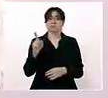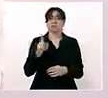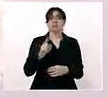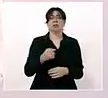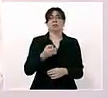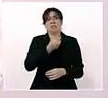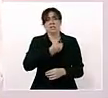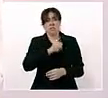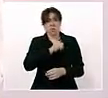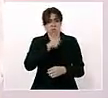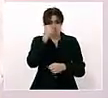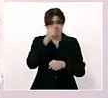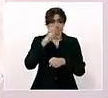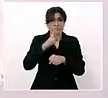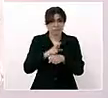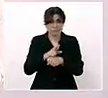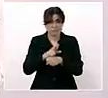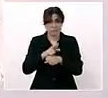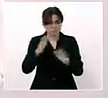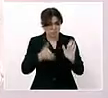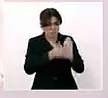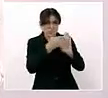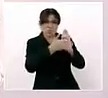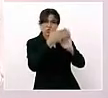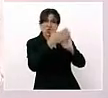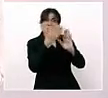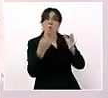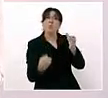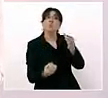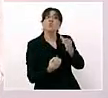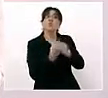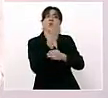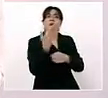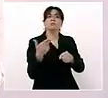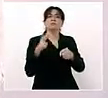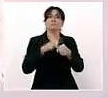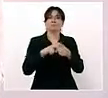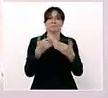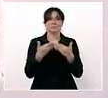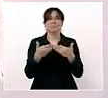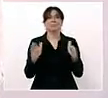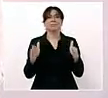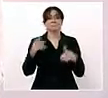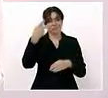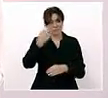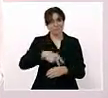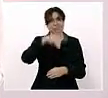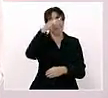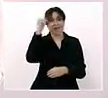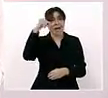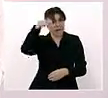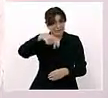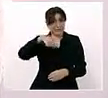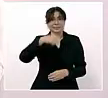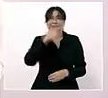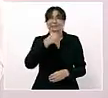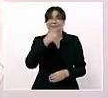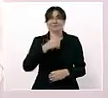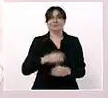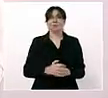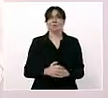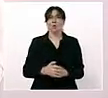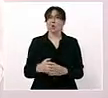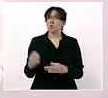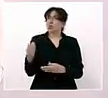Salud empiece a construir el nuevo hospital público de Nayarit, aquí en Tepic. Todo